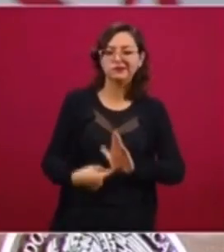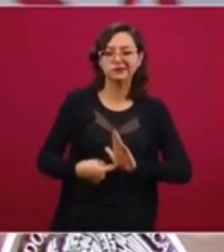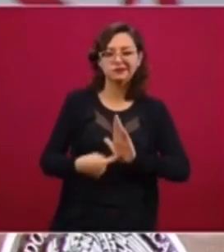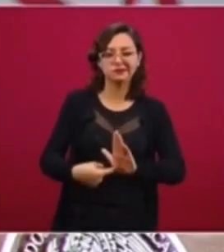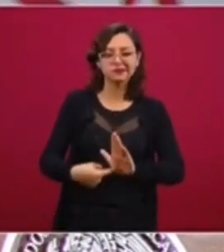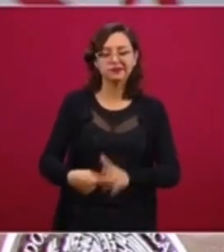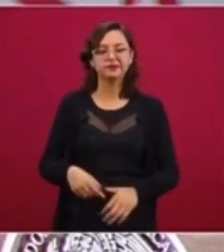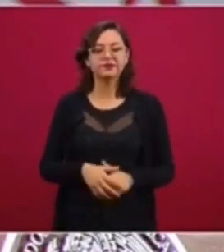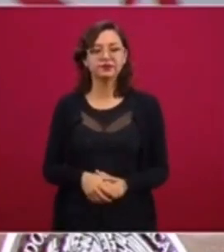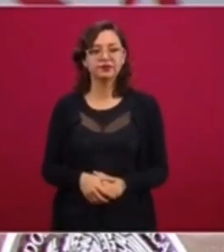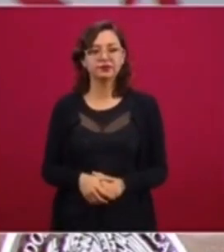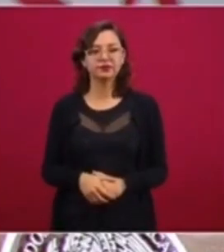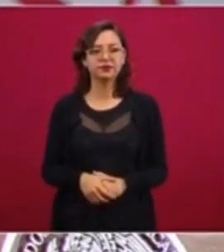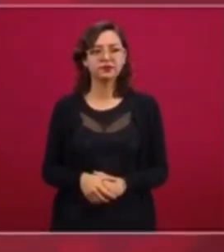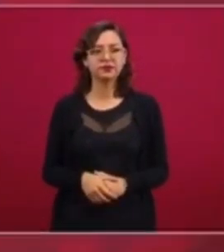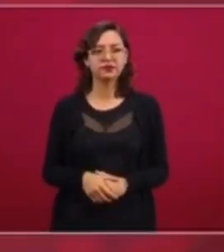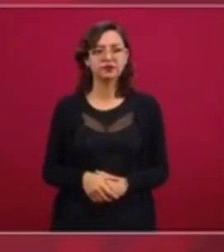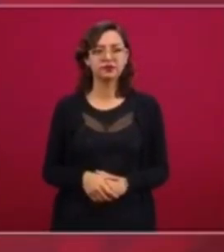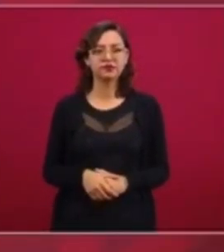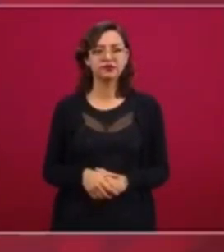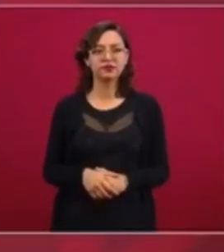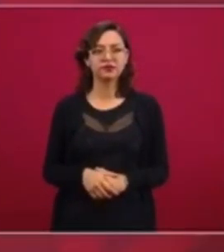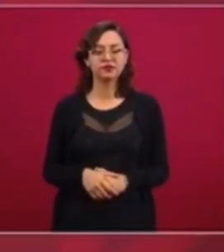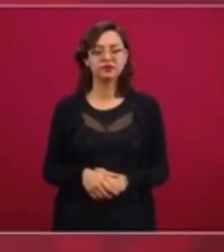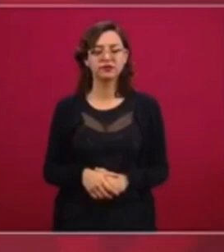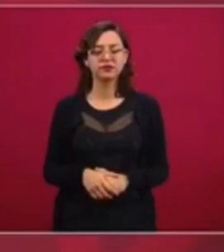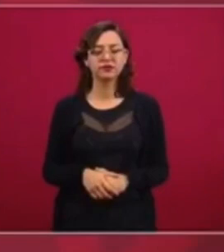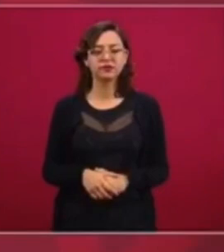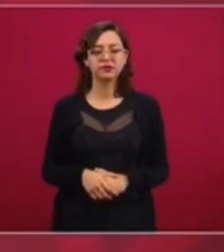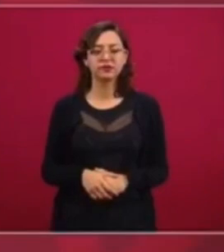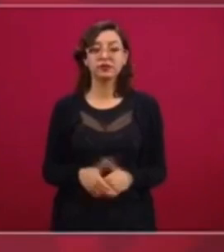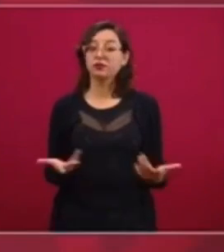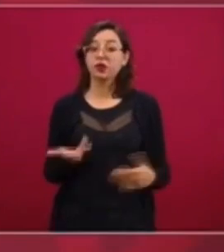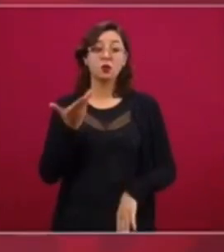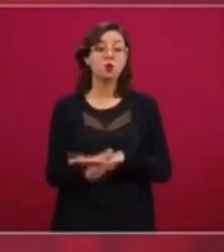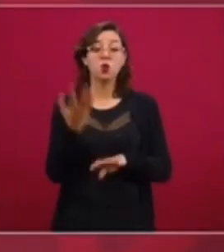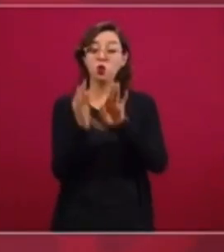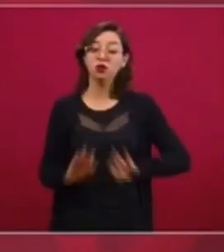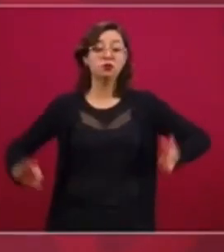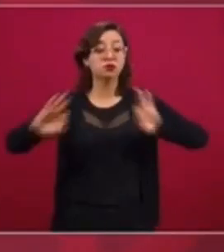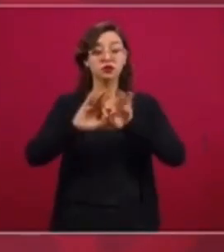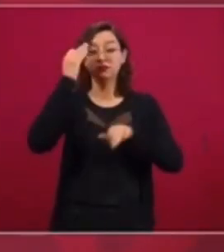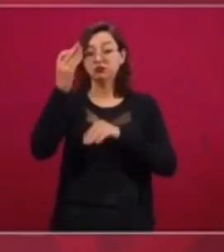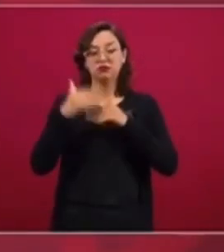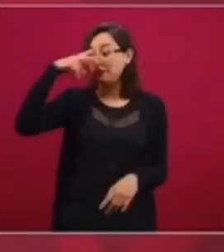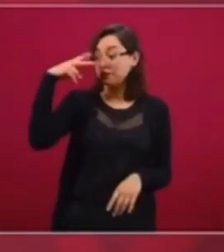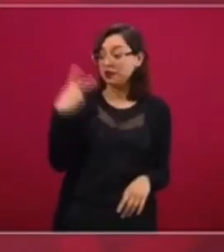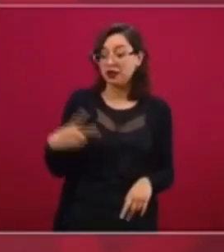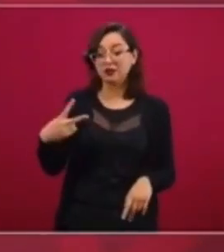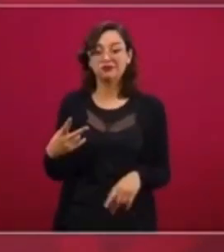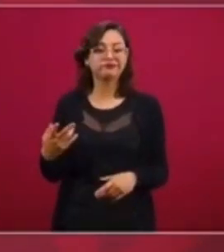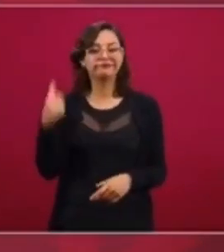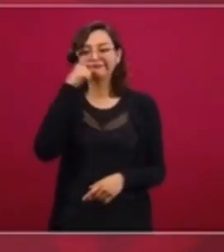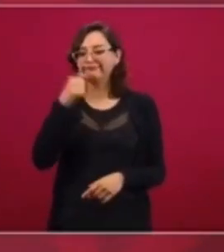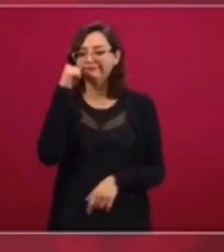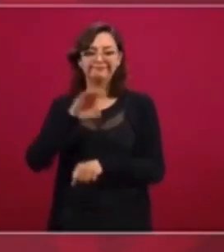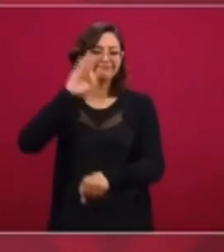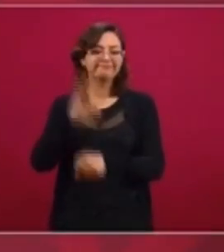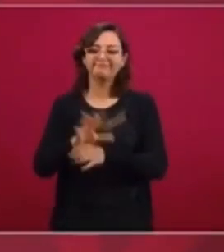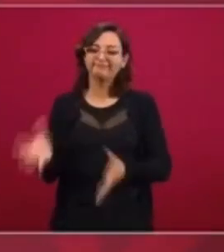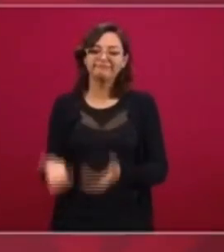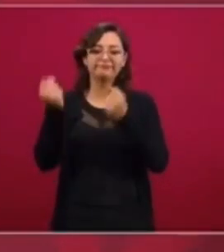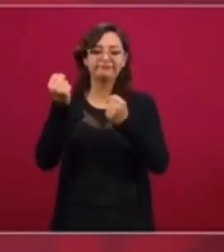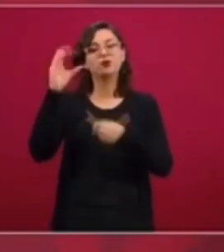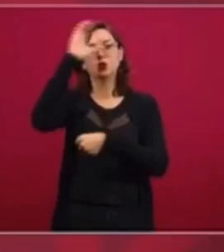Esto es lo más importante y perdurable. La cultura siempre